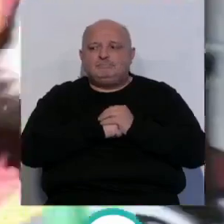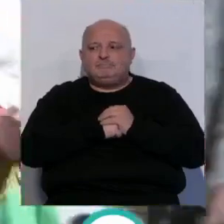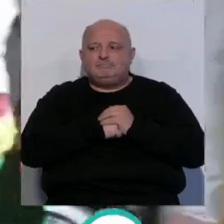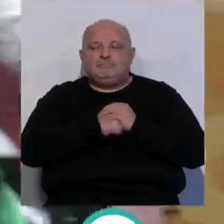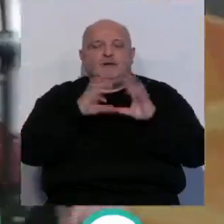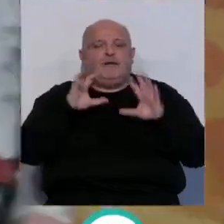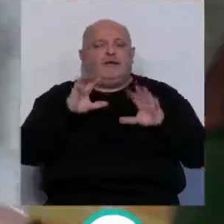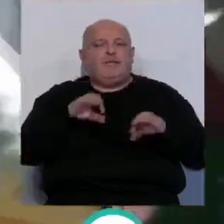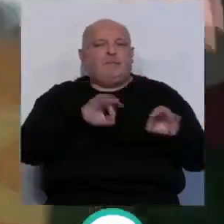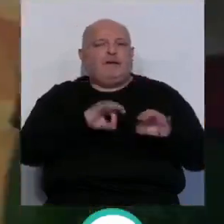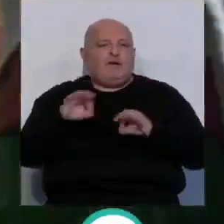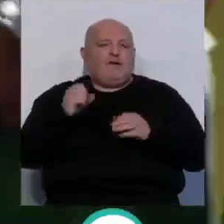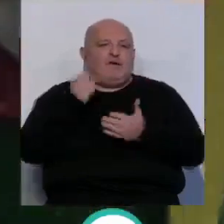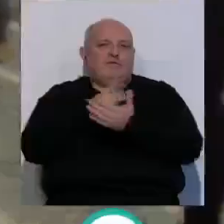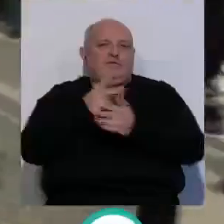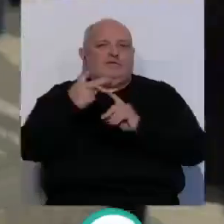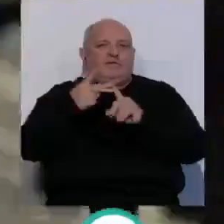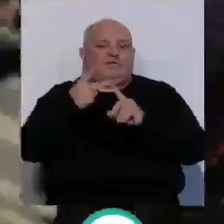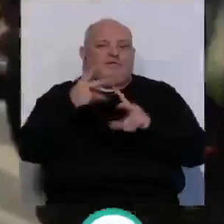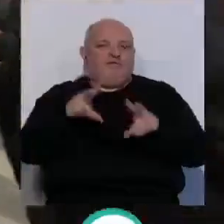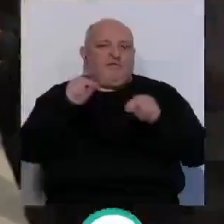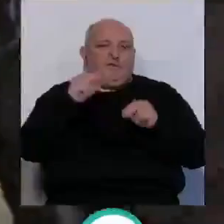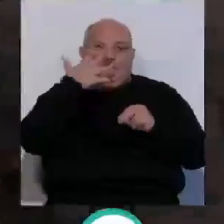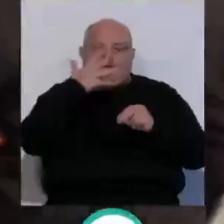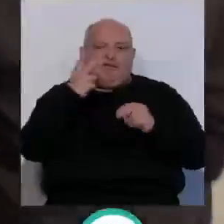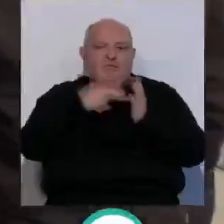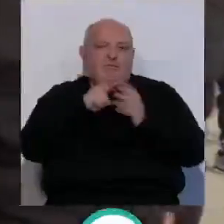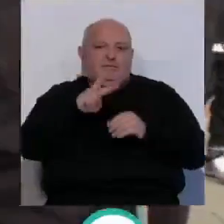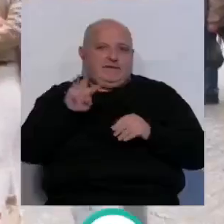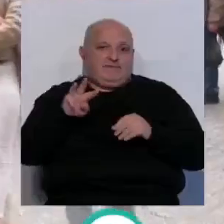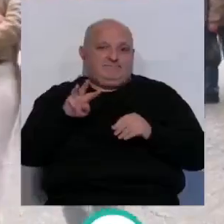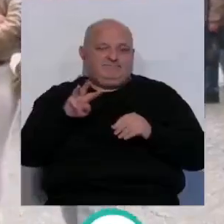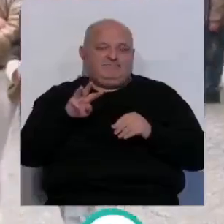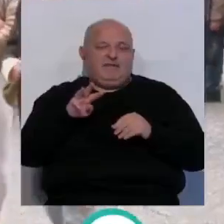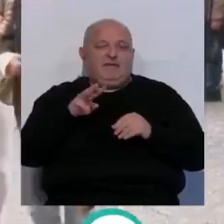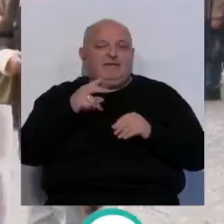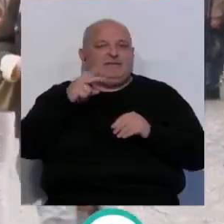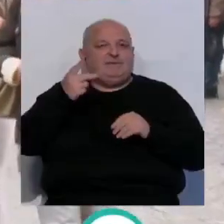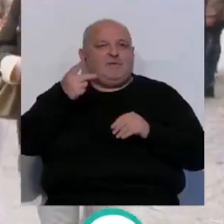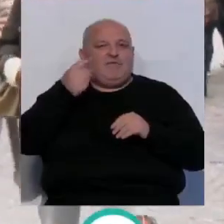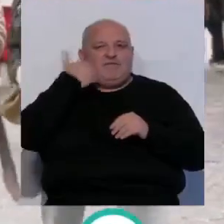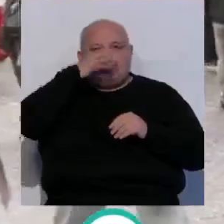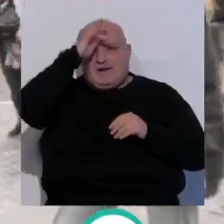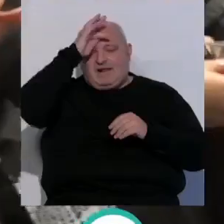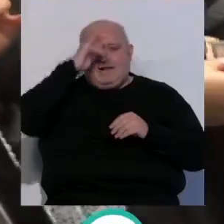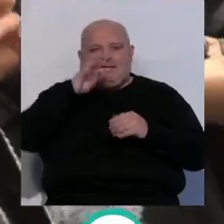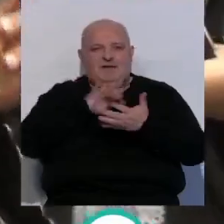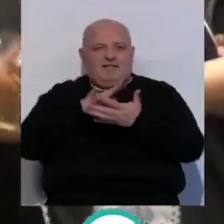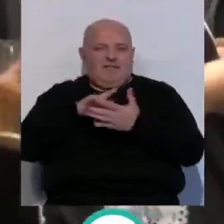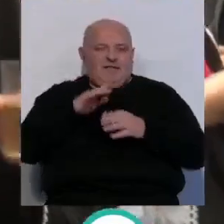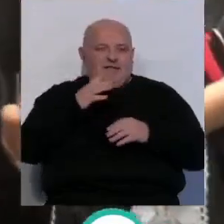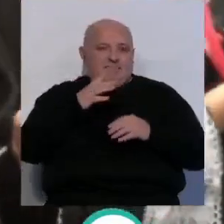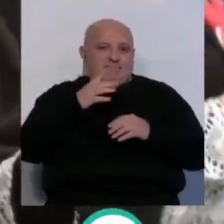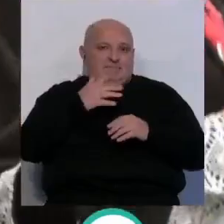Cádiz se prepara para vivir el fin oficial de su carnaval 2023. Segundo fin de semana del calendario carnavalero